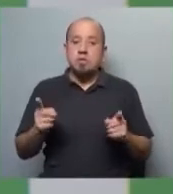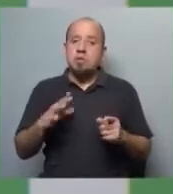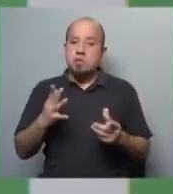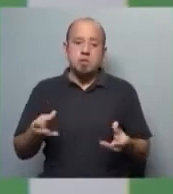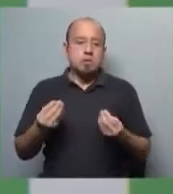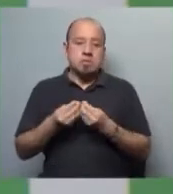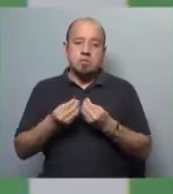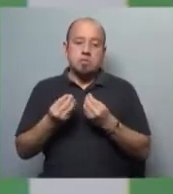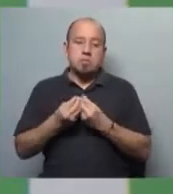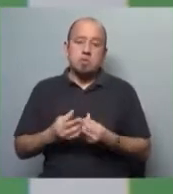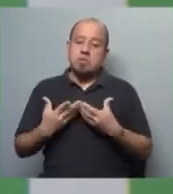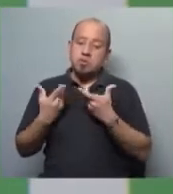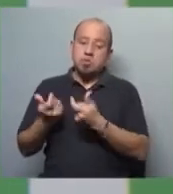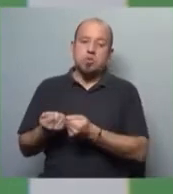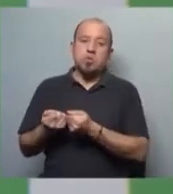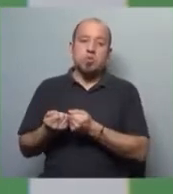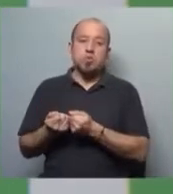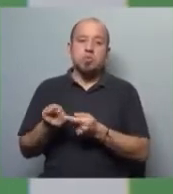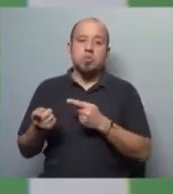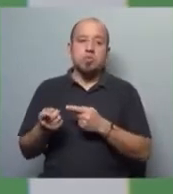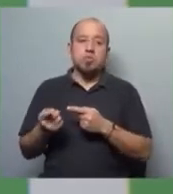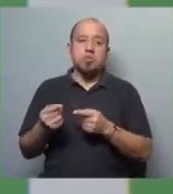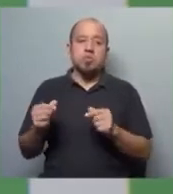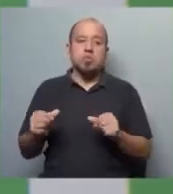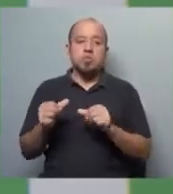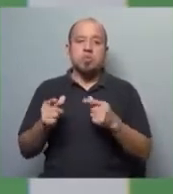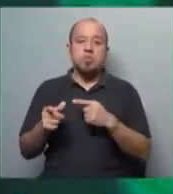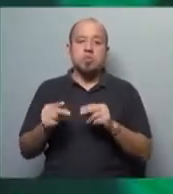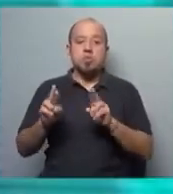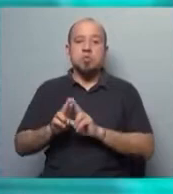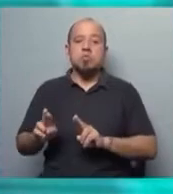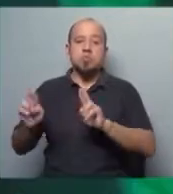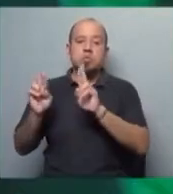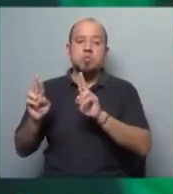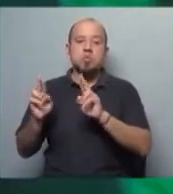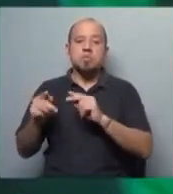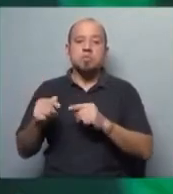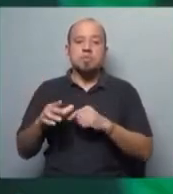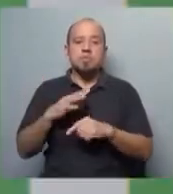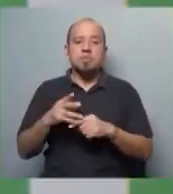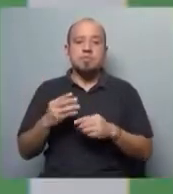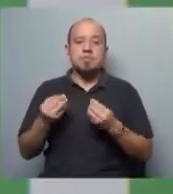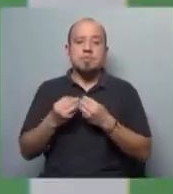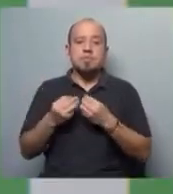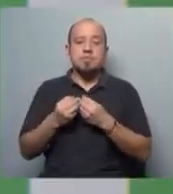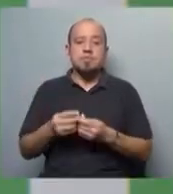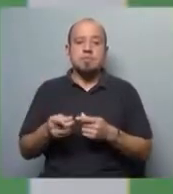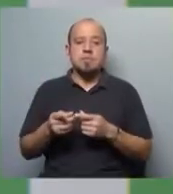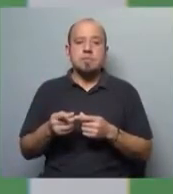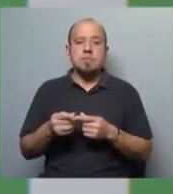intervenciones humanitarias, desde la creación de las Naciones Unidas, operan misiones